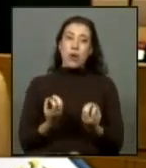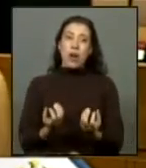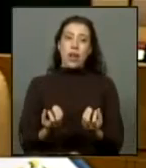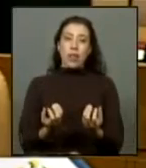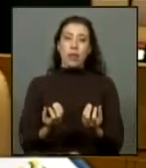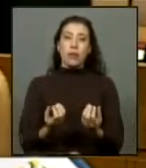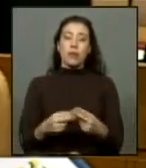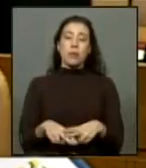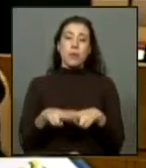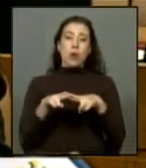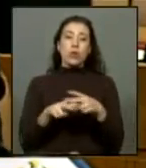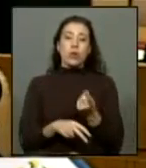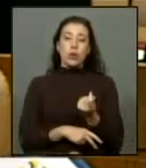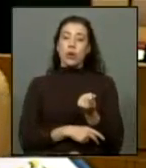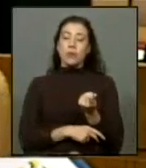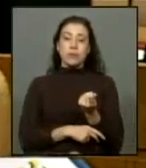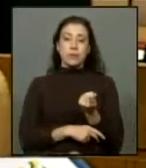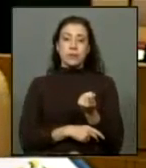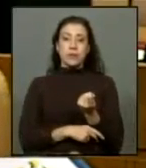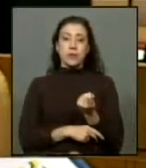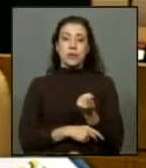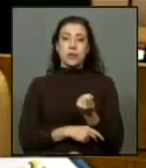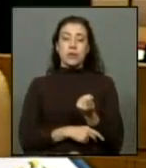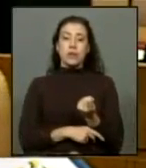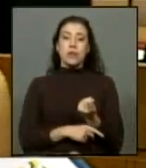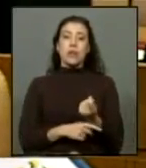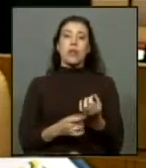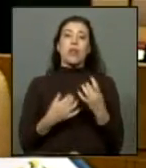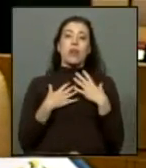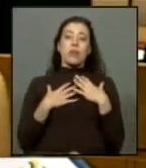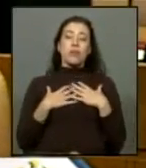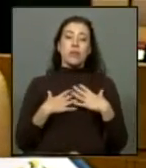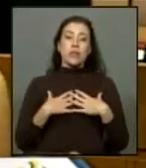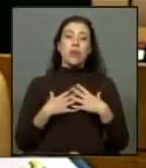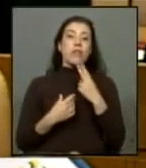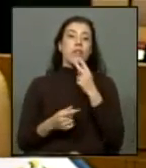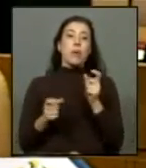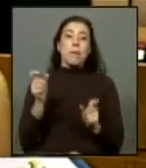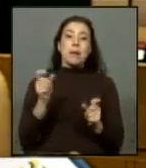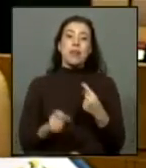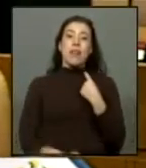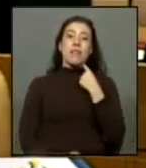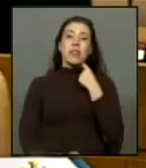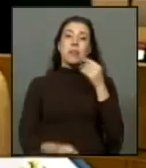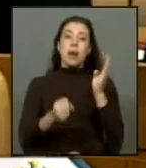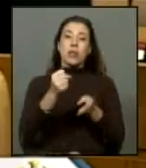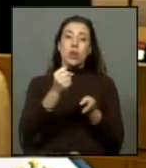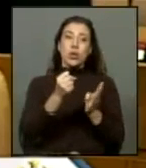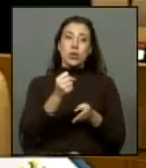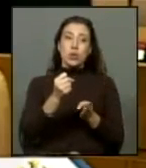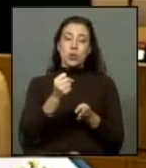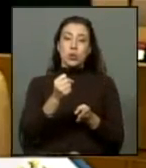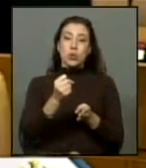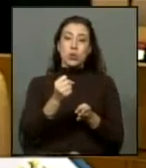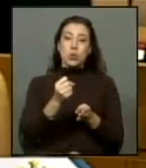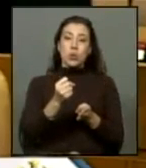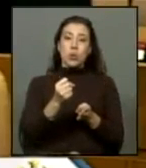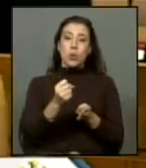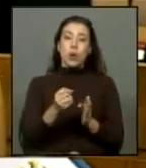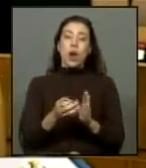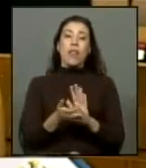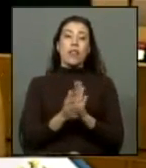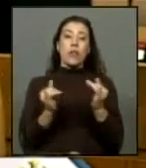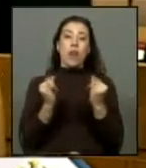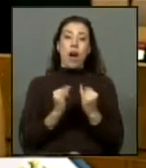¿hay un monto de dinero que puede mitigar el dolor físico que vivieron las personas que fueron víctimas de tortura atroces de todo